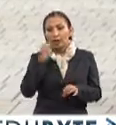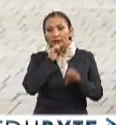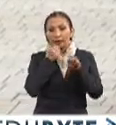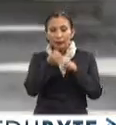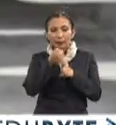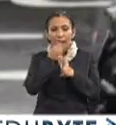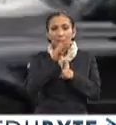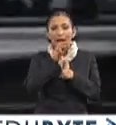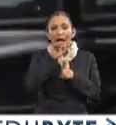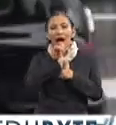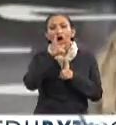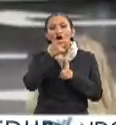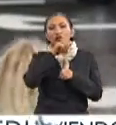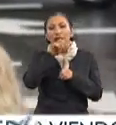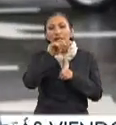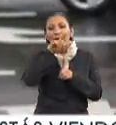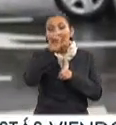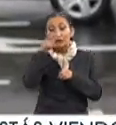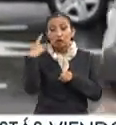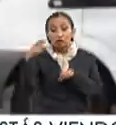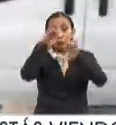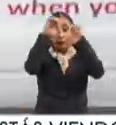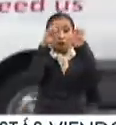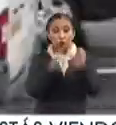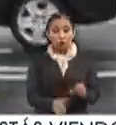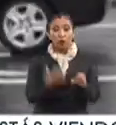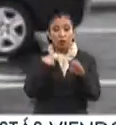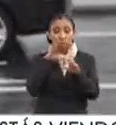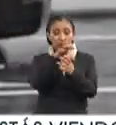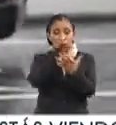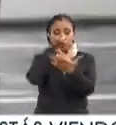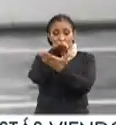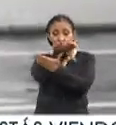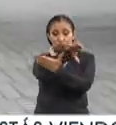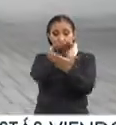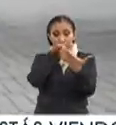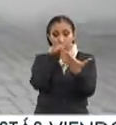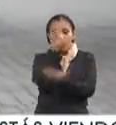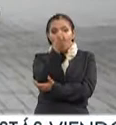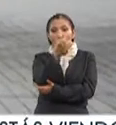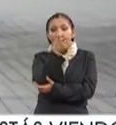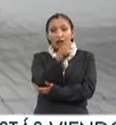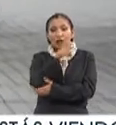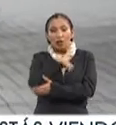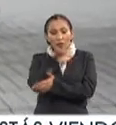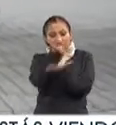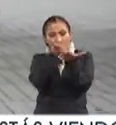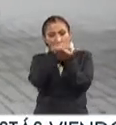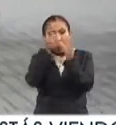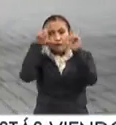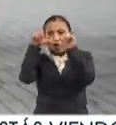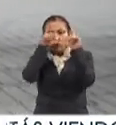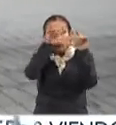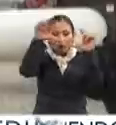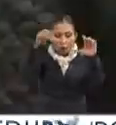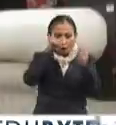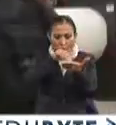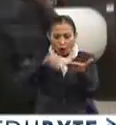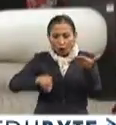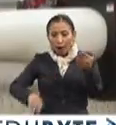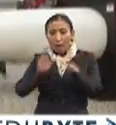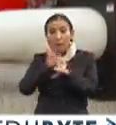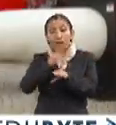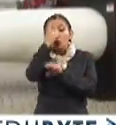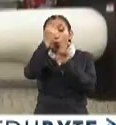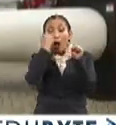entrevista con Blanca González Rosas. Su escultura es de relieve. Por esta razón, la recopilación de las fotografías llevó